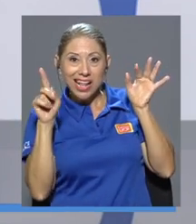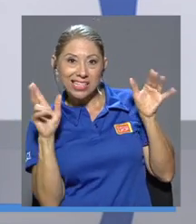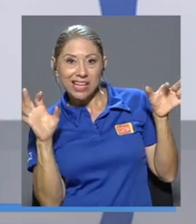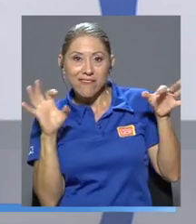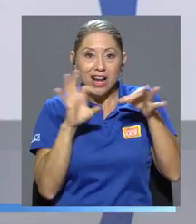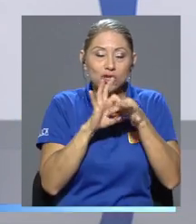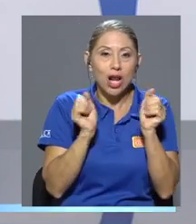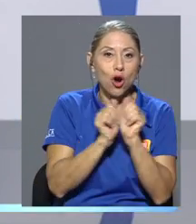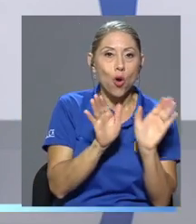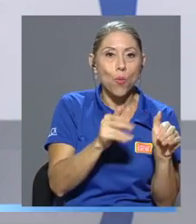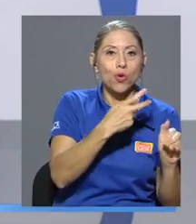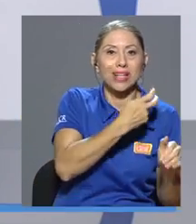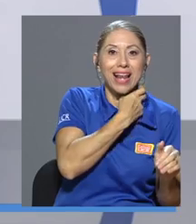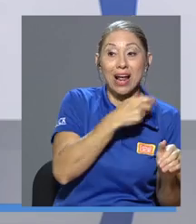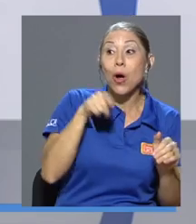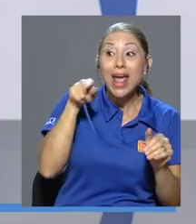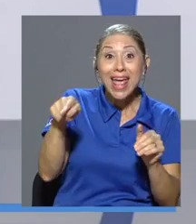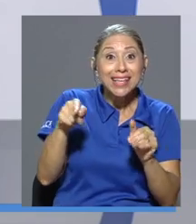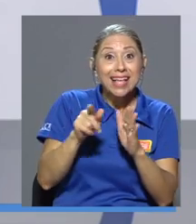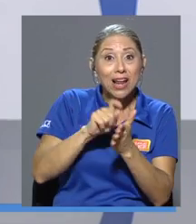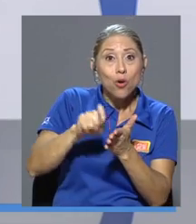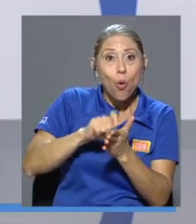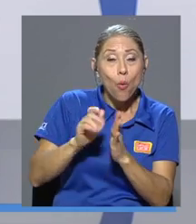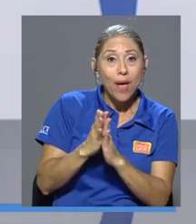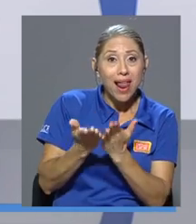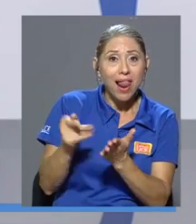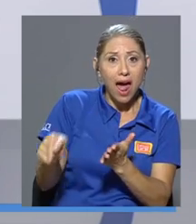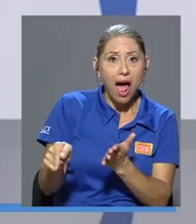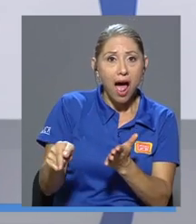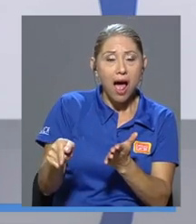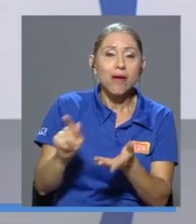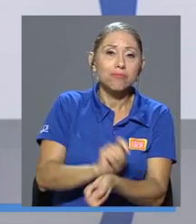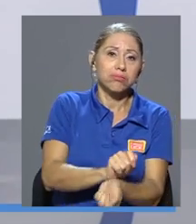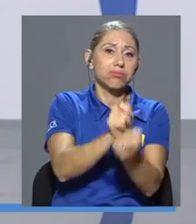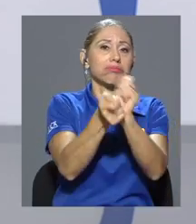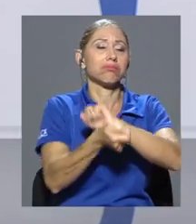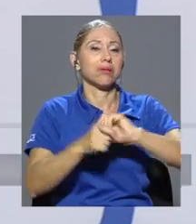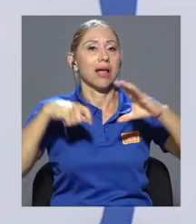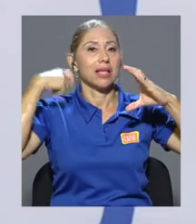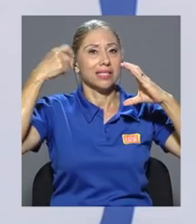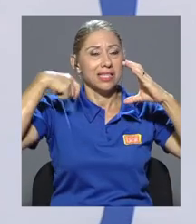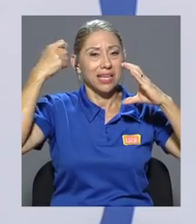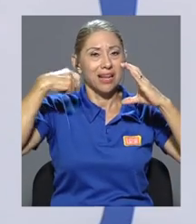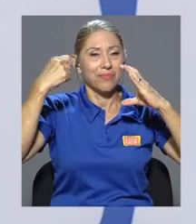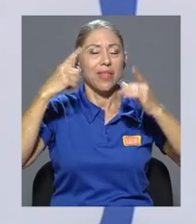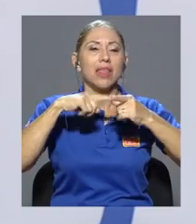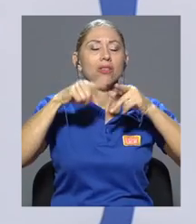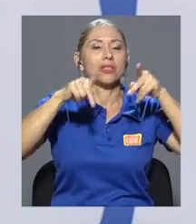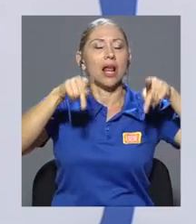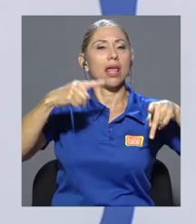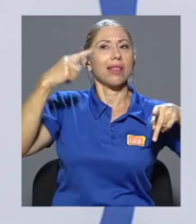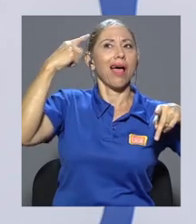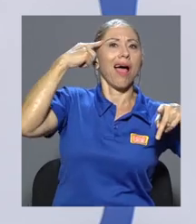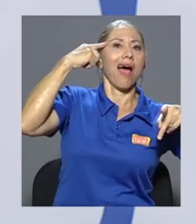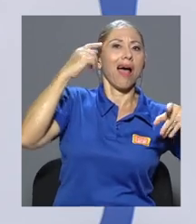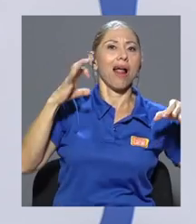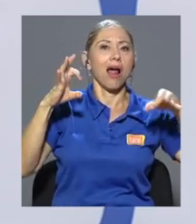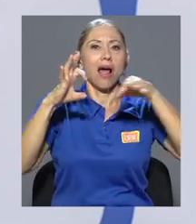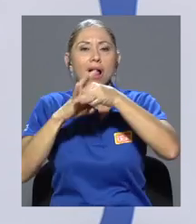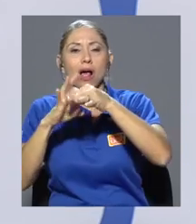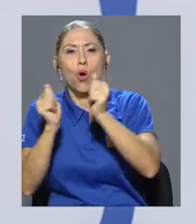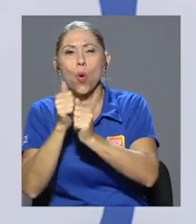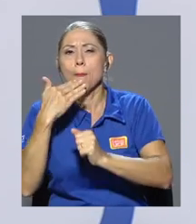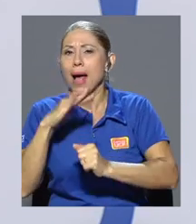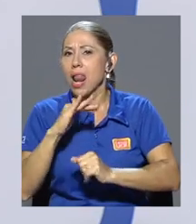esta novela ha tenido mucho impacto en el cine, ¿verdad? Y eso hace que de alguna u otra forma se empiece a asociar a los murciélagos con el mal, con